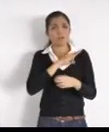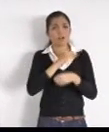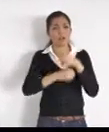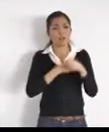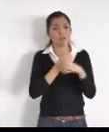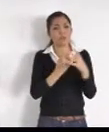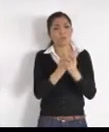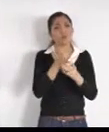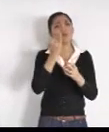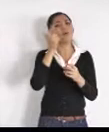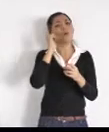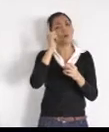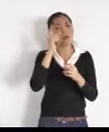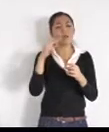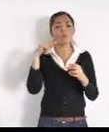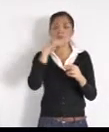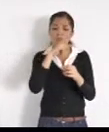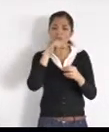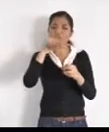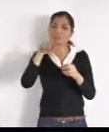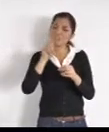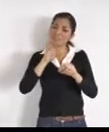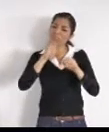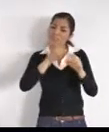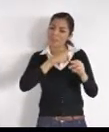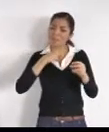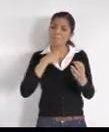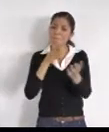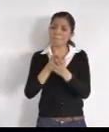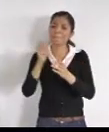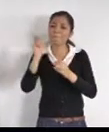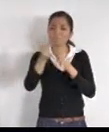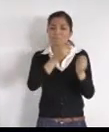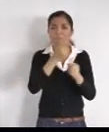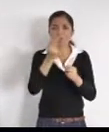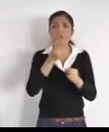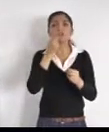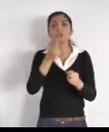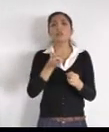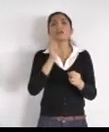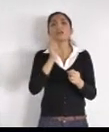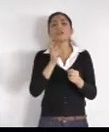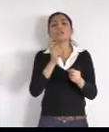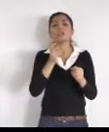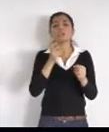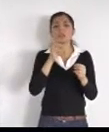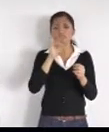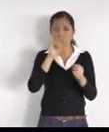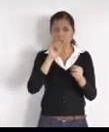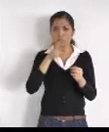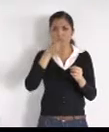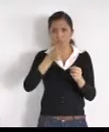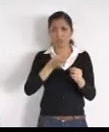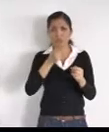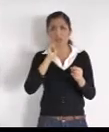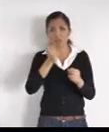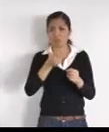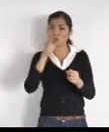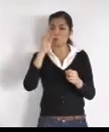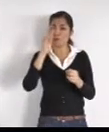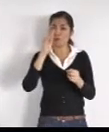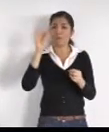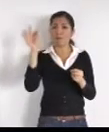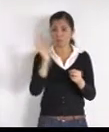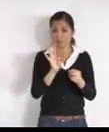que, no es que no entre, no es cierto, al contrario, creo que el 90%, de las intervenciones, Luna